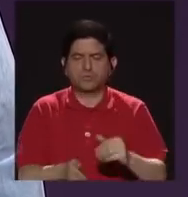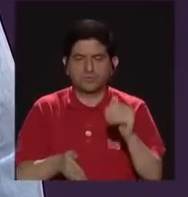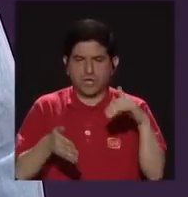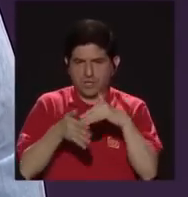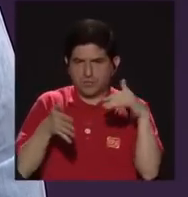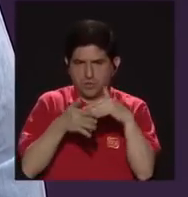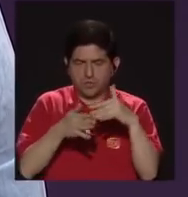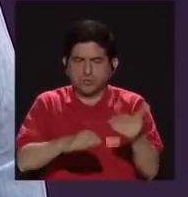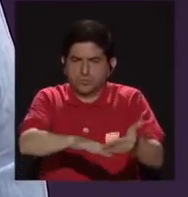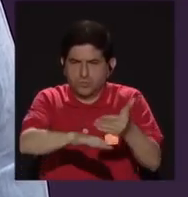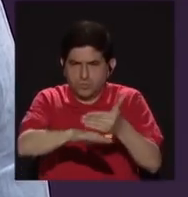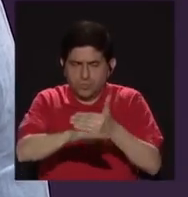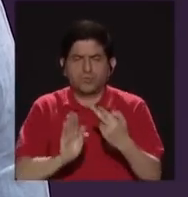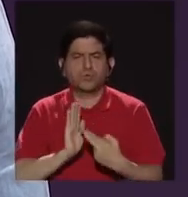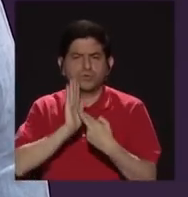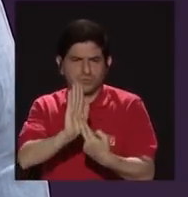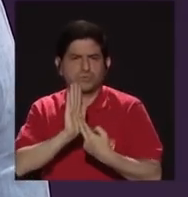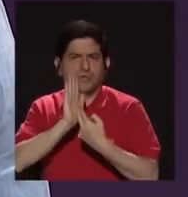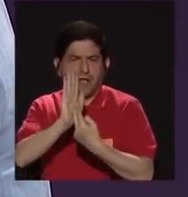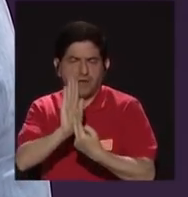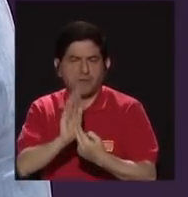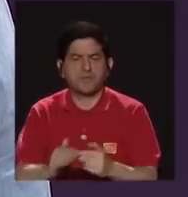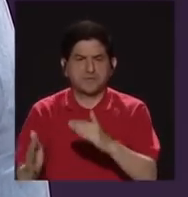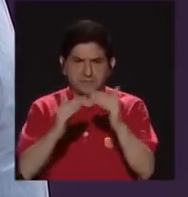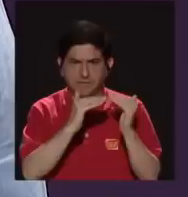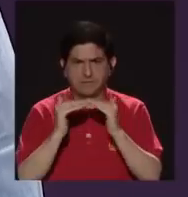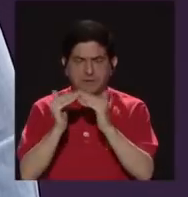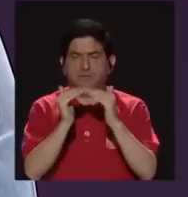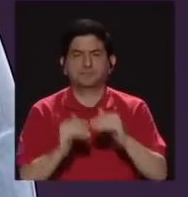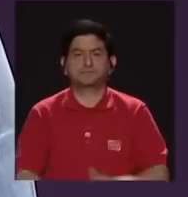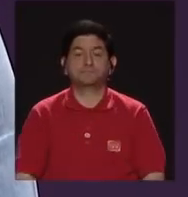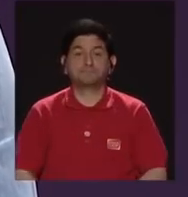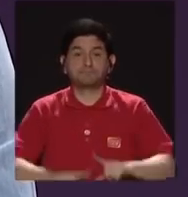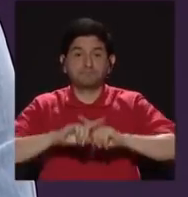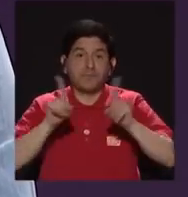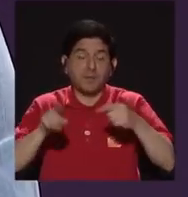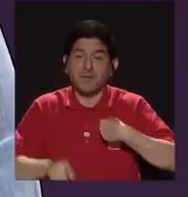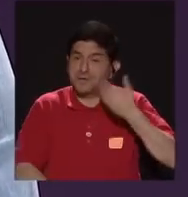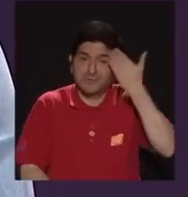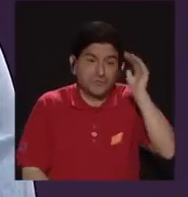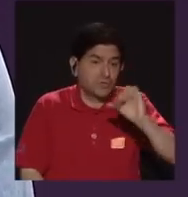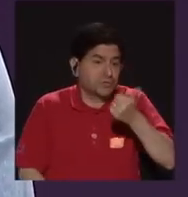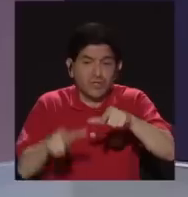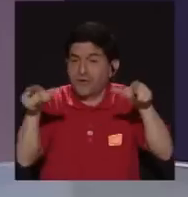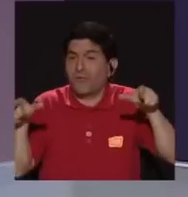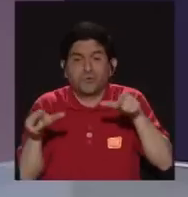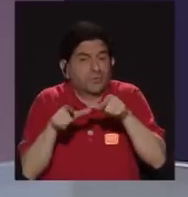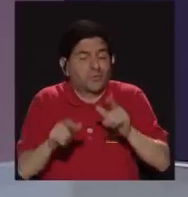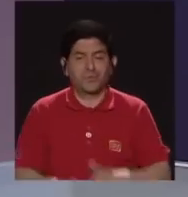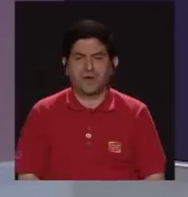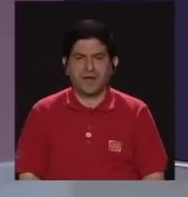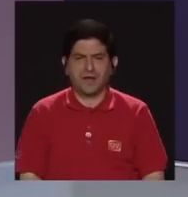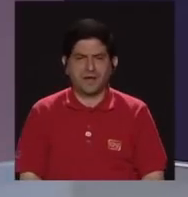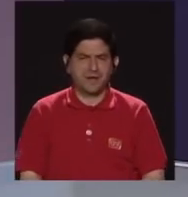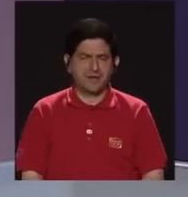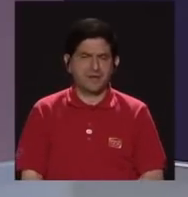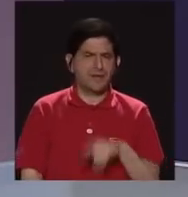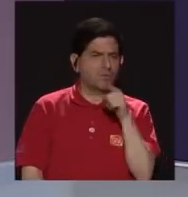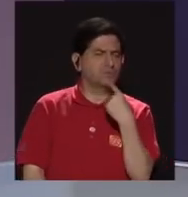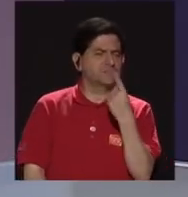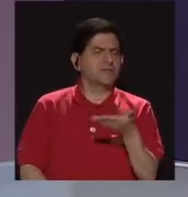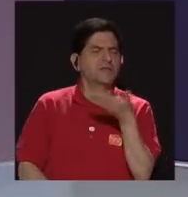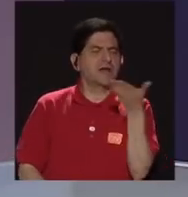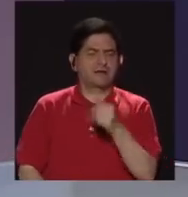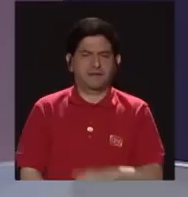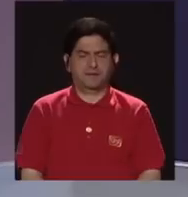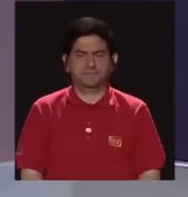representativo de la comunidad, pero no sé si en otros lados, pero, Sonita, ¿qué tendrías que decir?